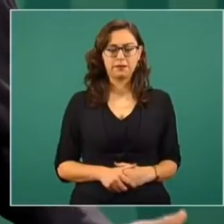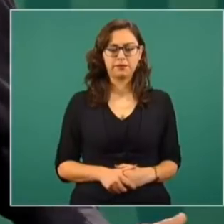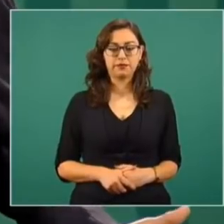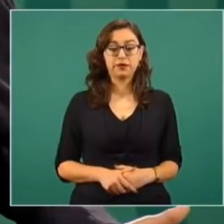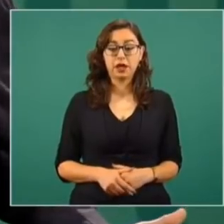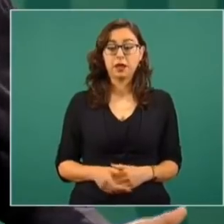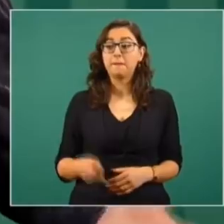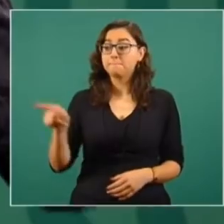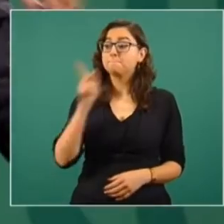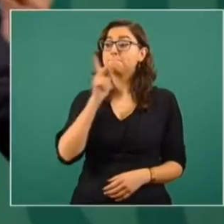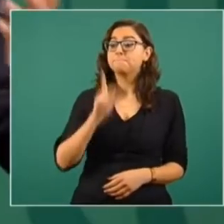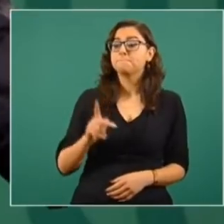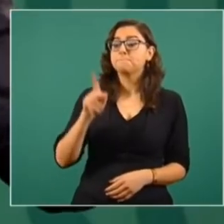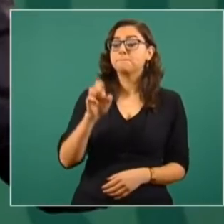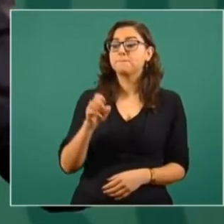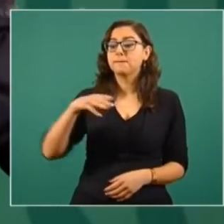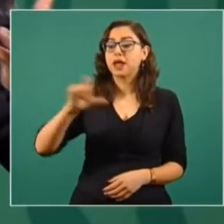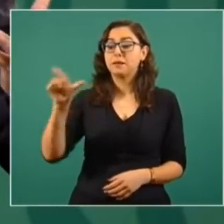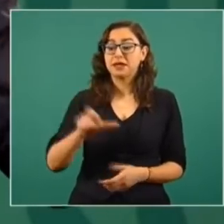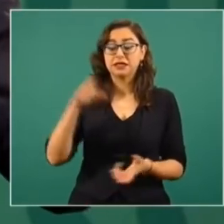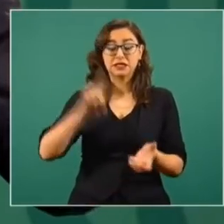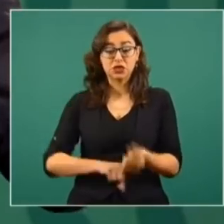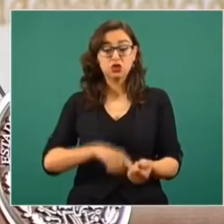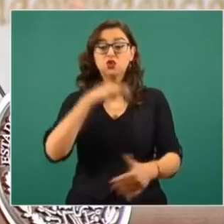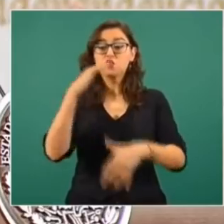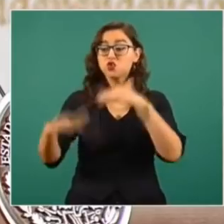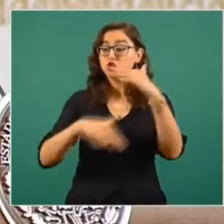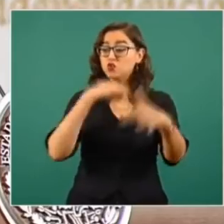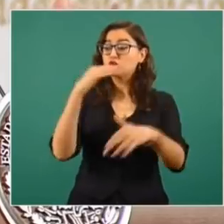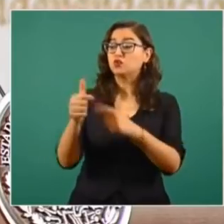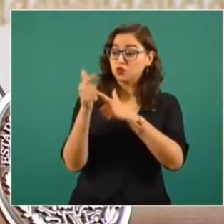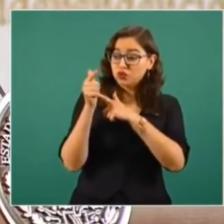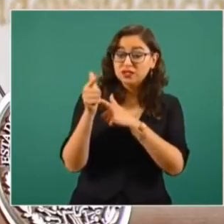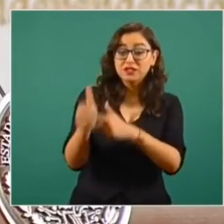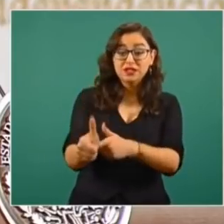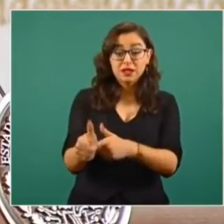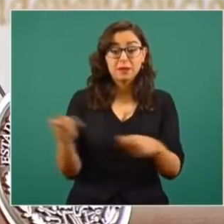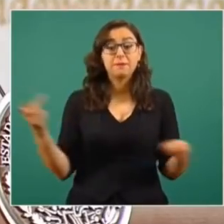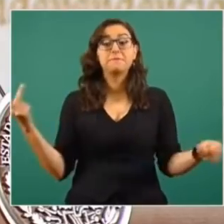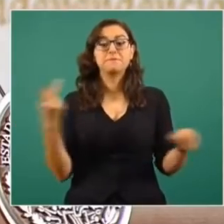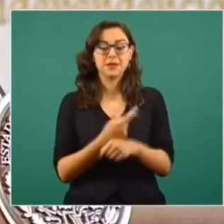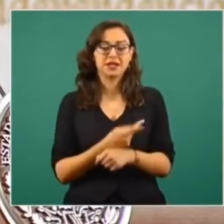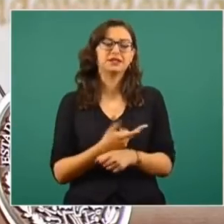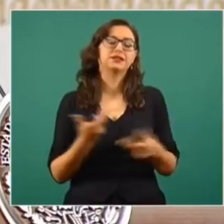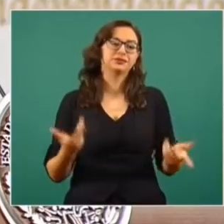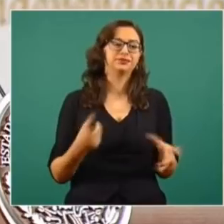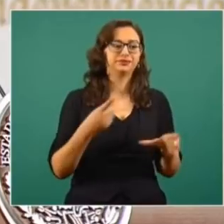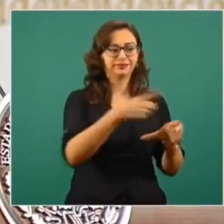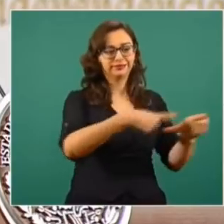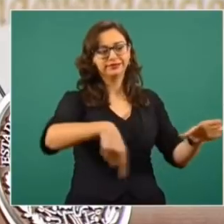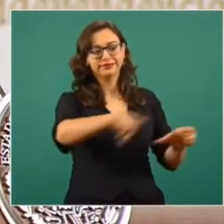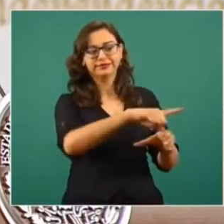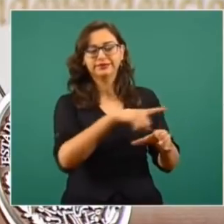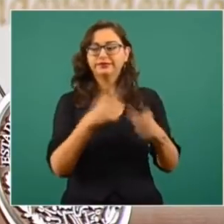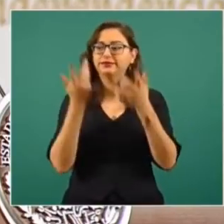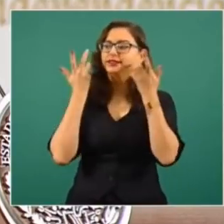se ayuda a los que quieren desaparecer Pemex,